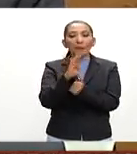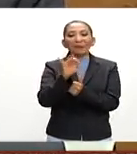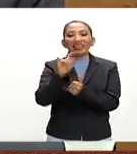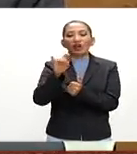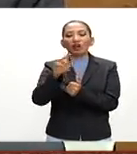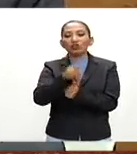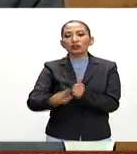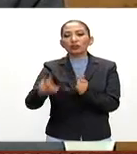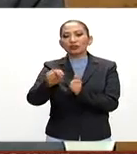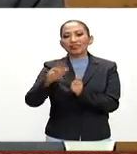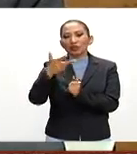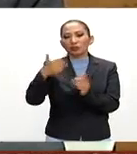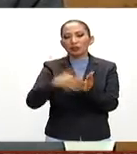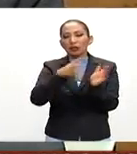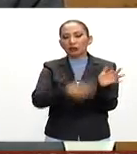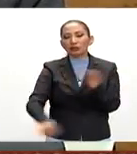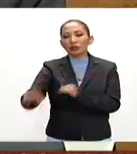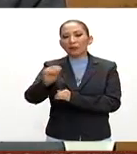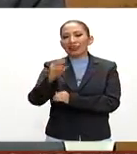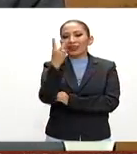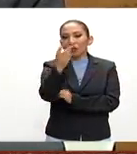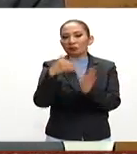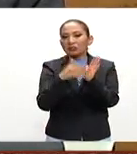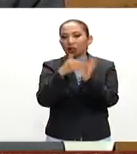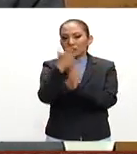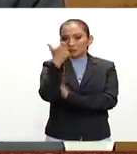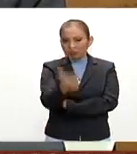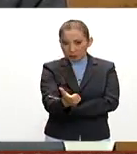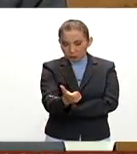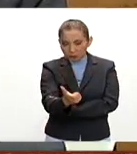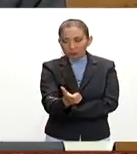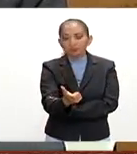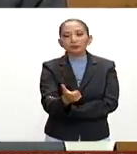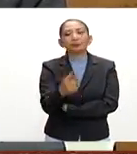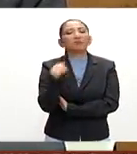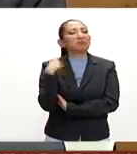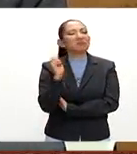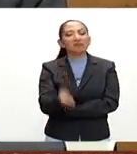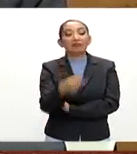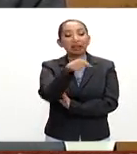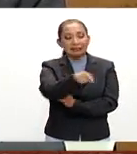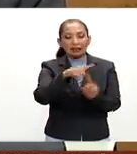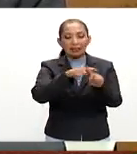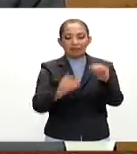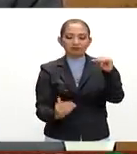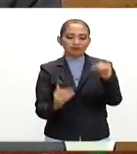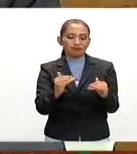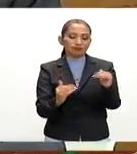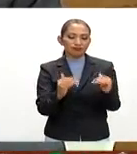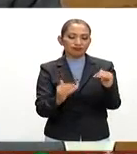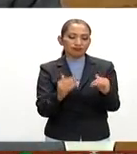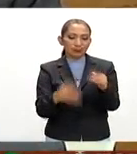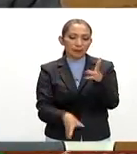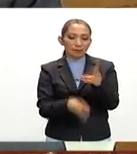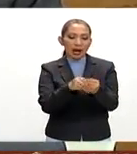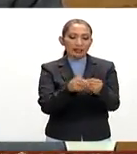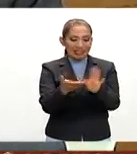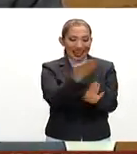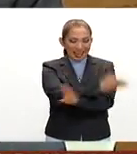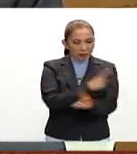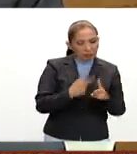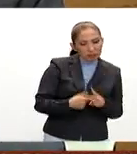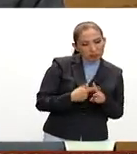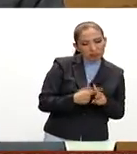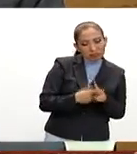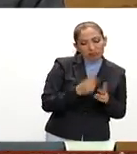888 mil 892 millones de pesos que significan una diferencia adicional respecto a lo inicialmente